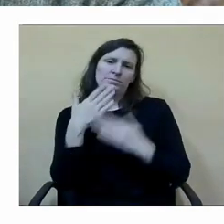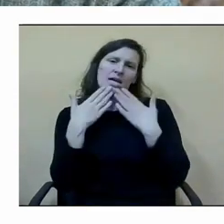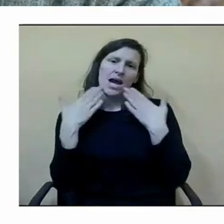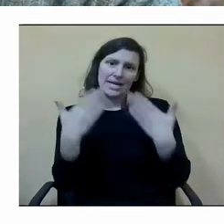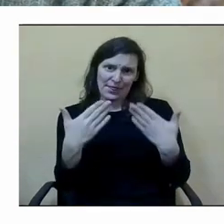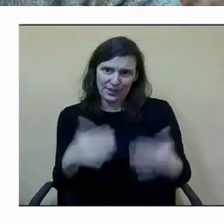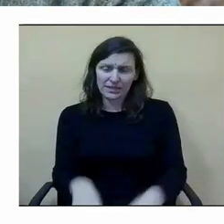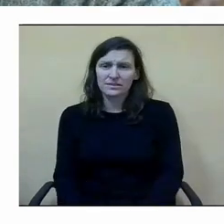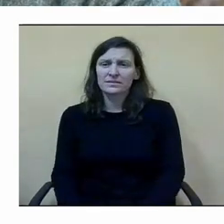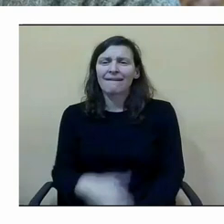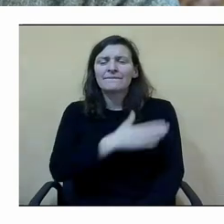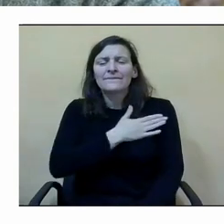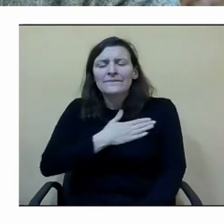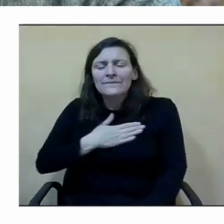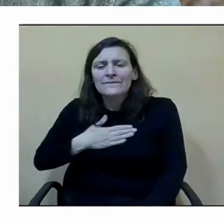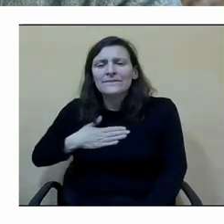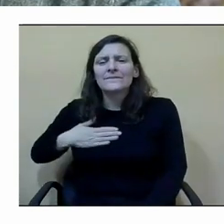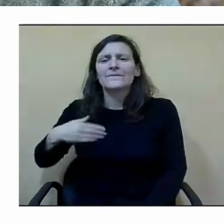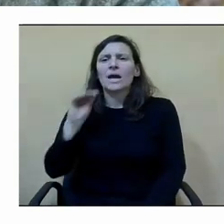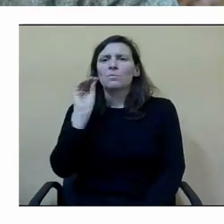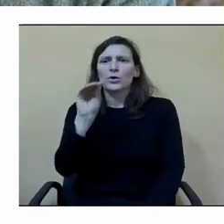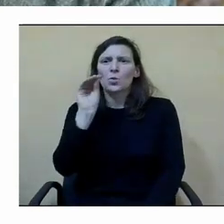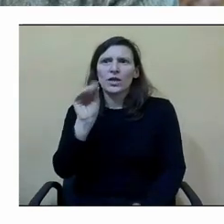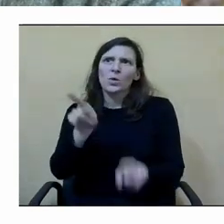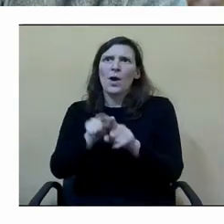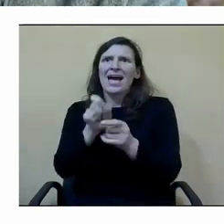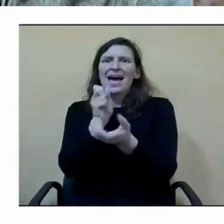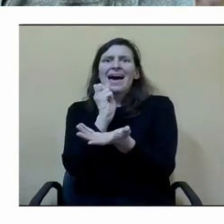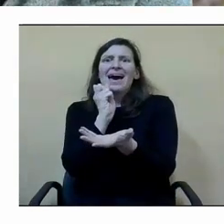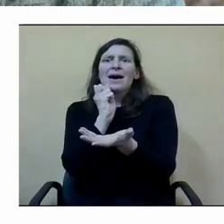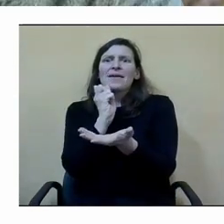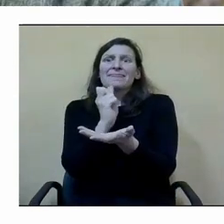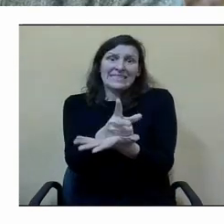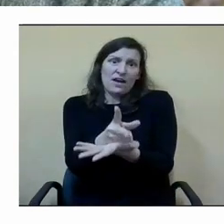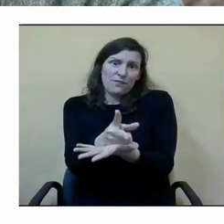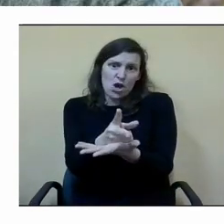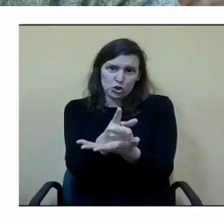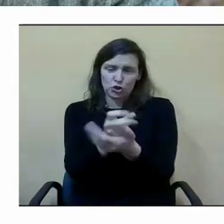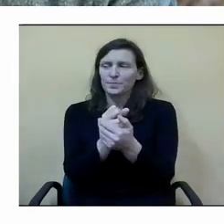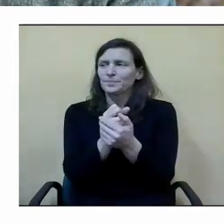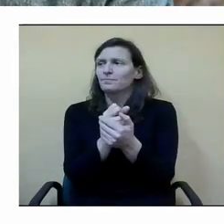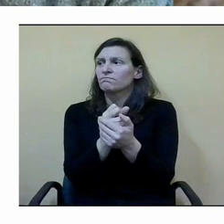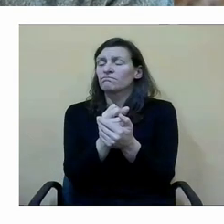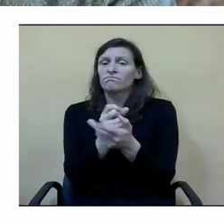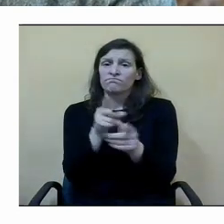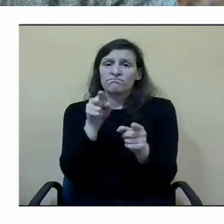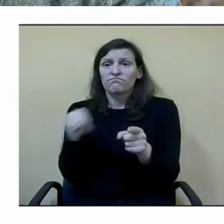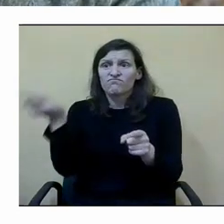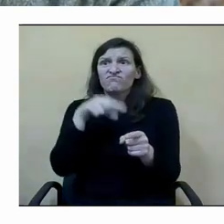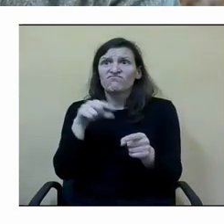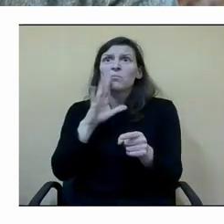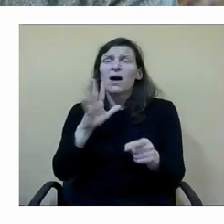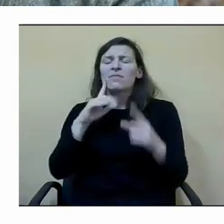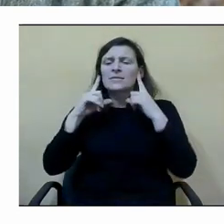preguntaros un poco por los siguientes desafíos ya que sois ya que sois expertos en apuntar lo imposible